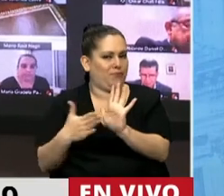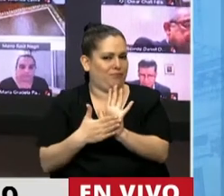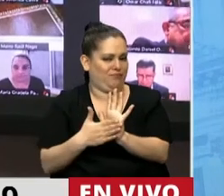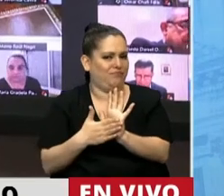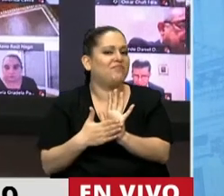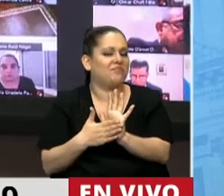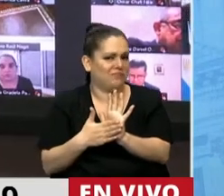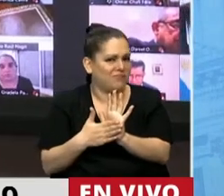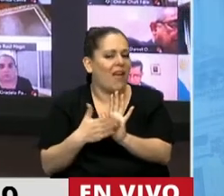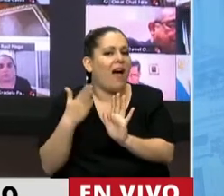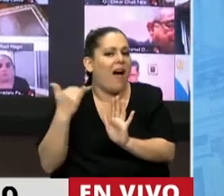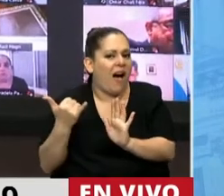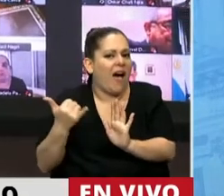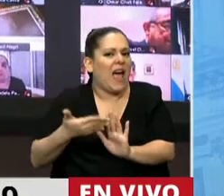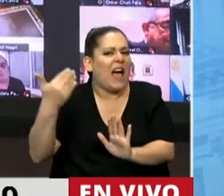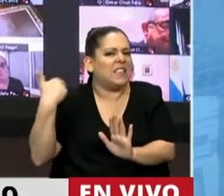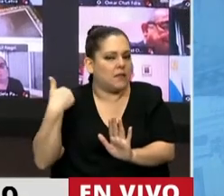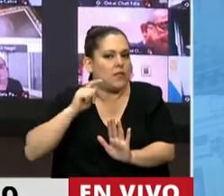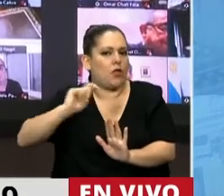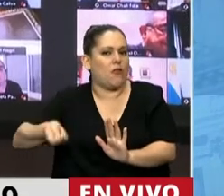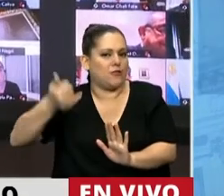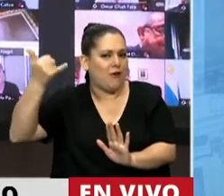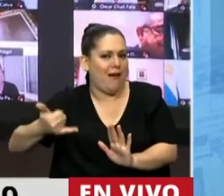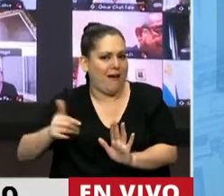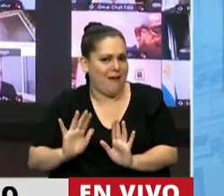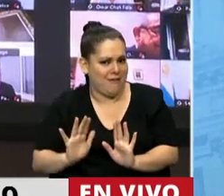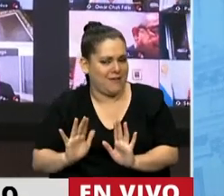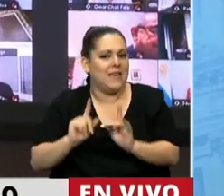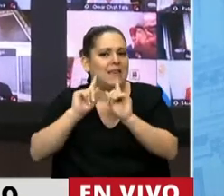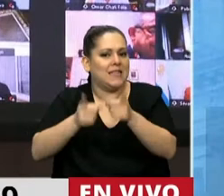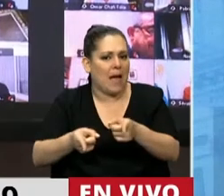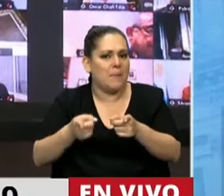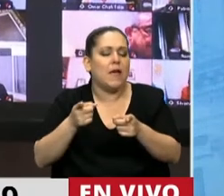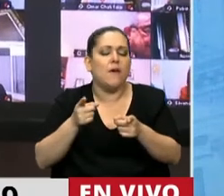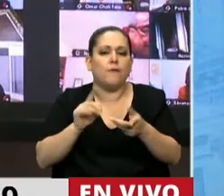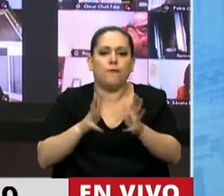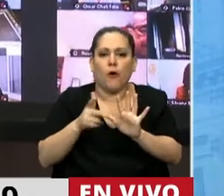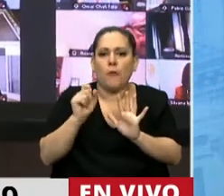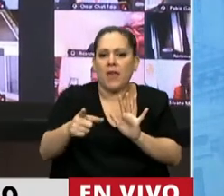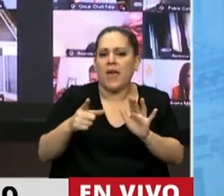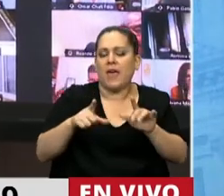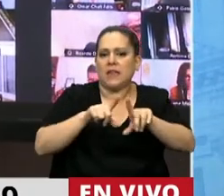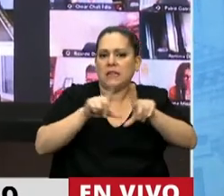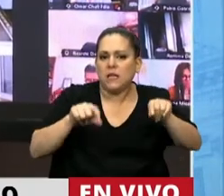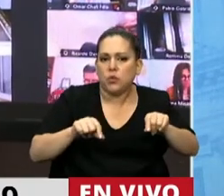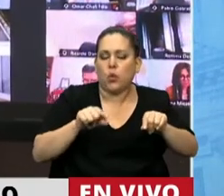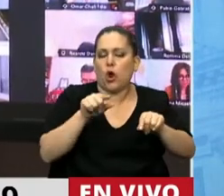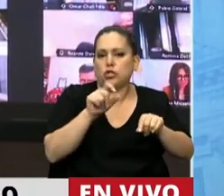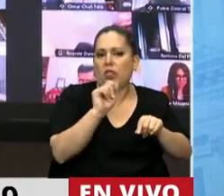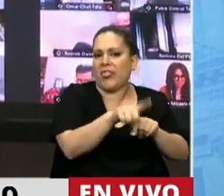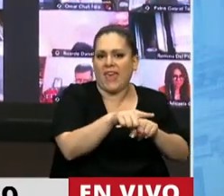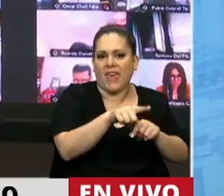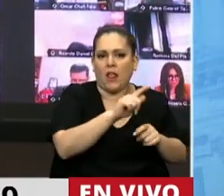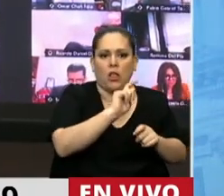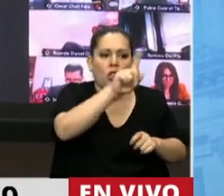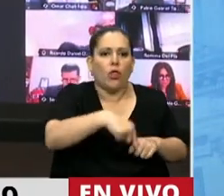como antecedente una donación. Además, asegurar la circulabilidad de los títulos provenientes de las